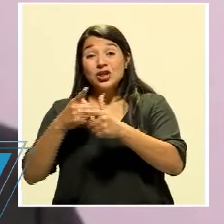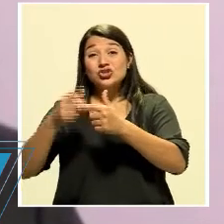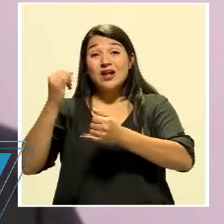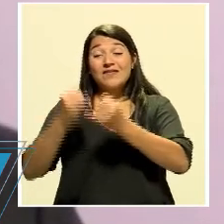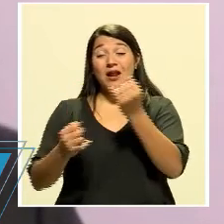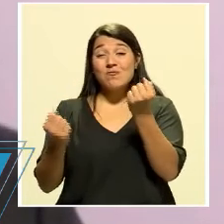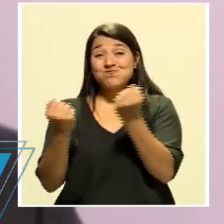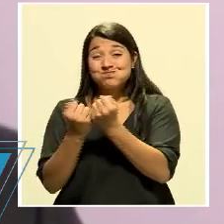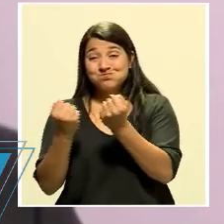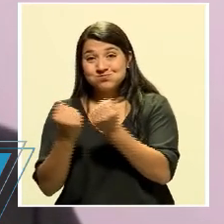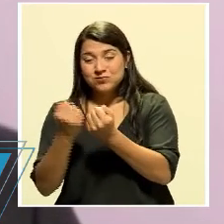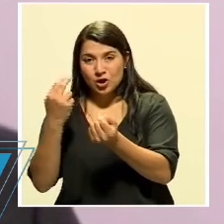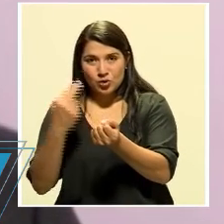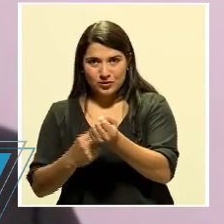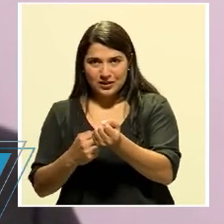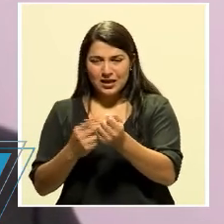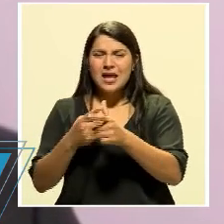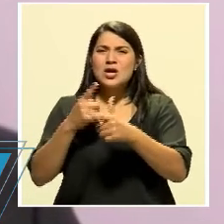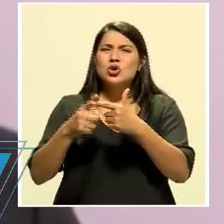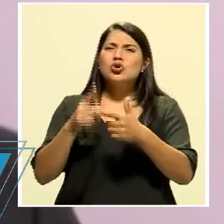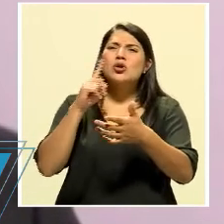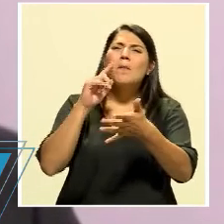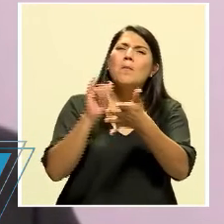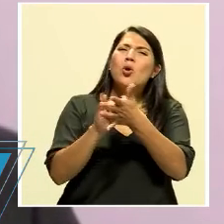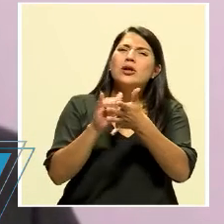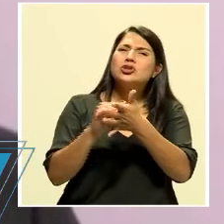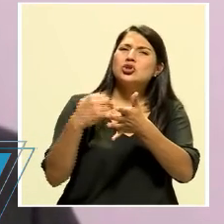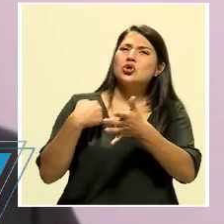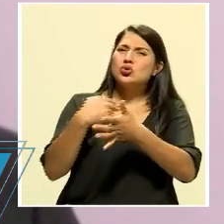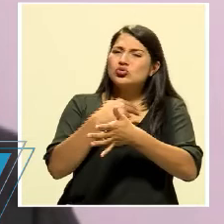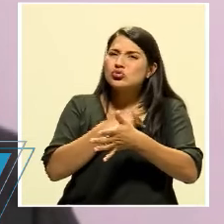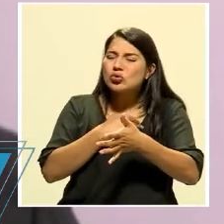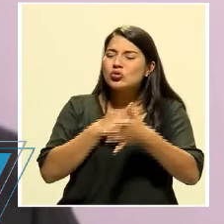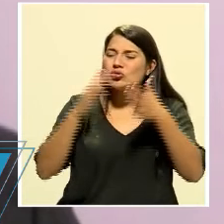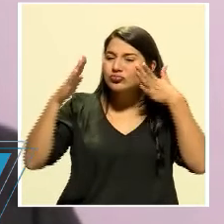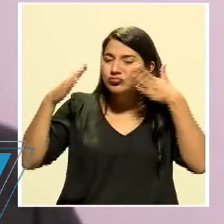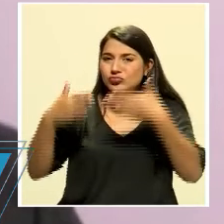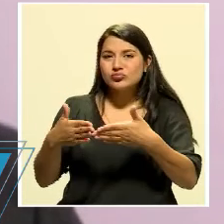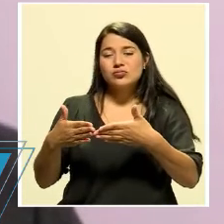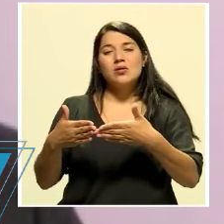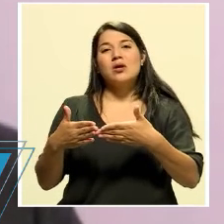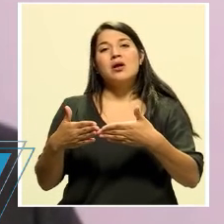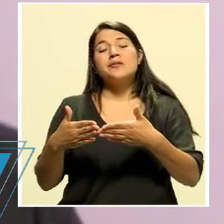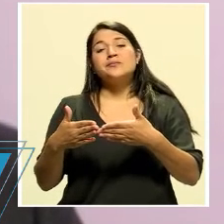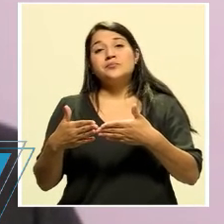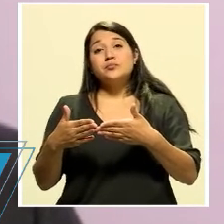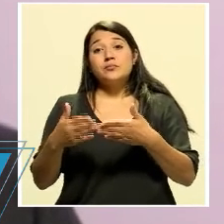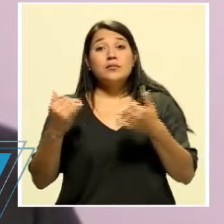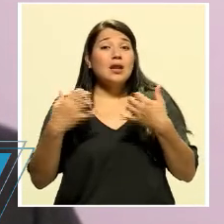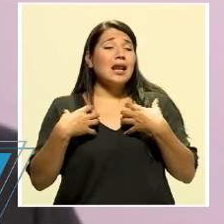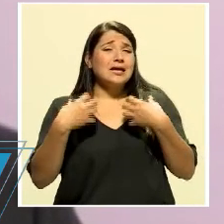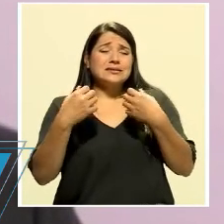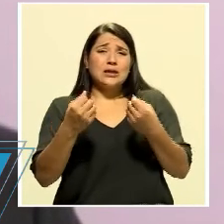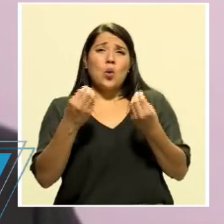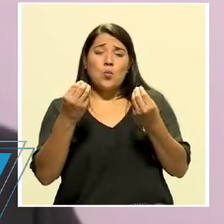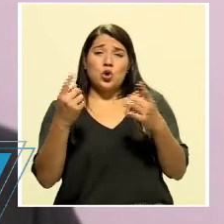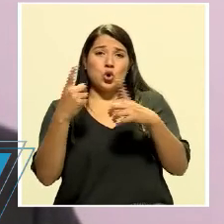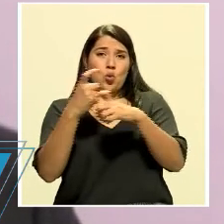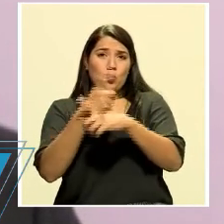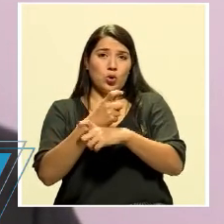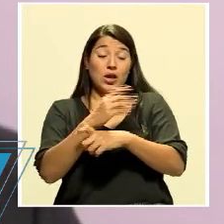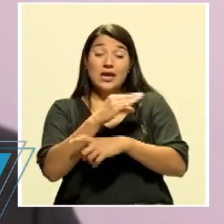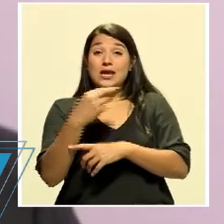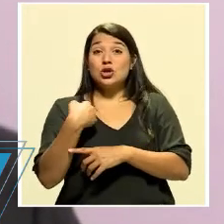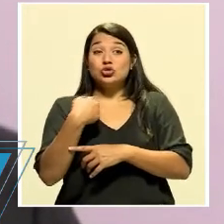vida. No es aquí jamás desacreditar los demás otros determinantes de la salud, como indicaba, que la salud es muy compleja y la